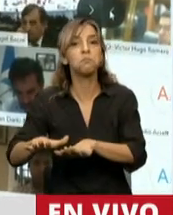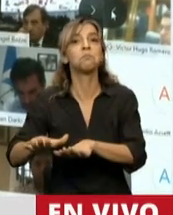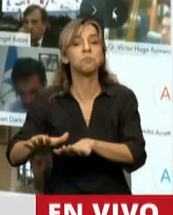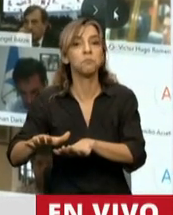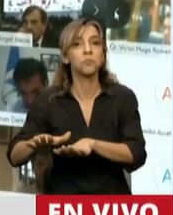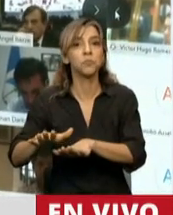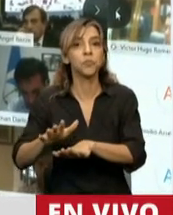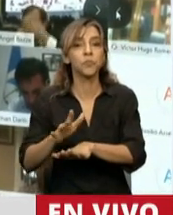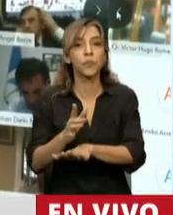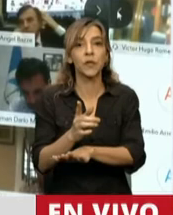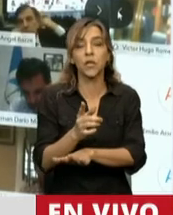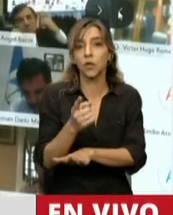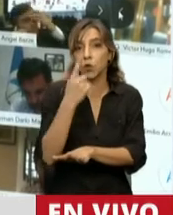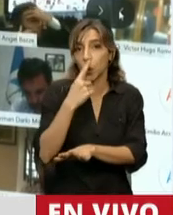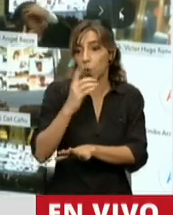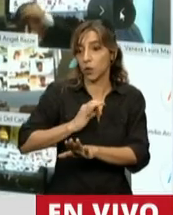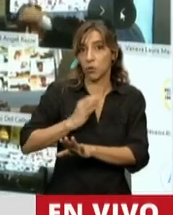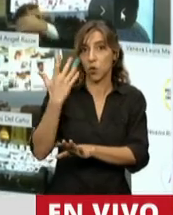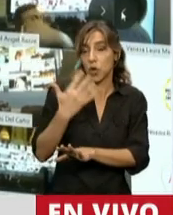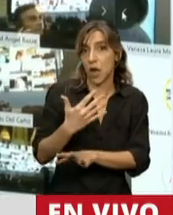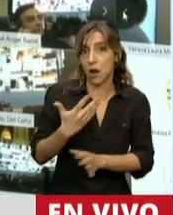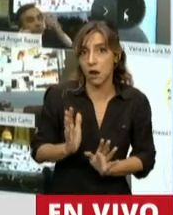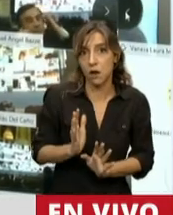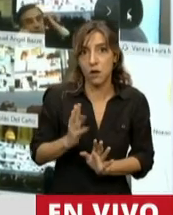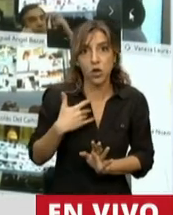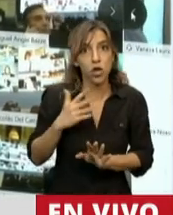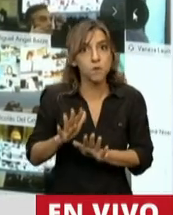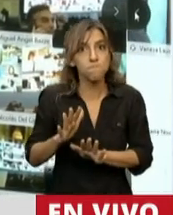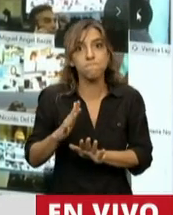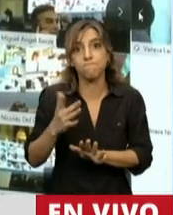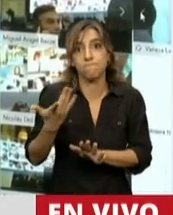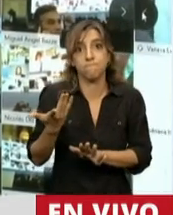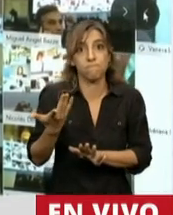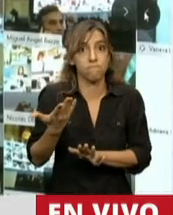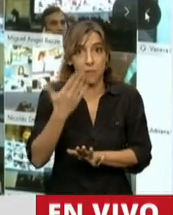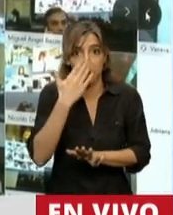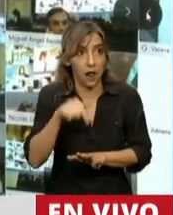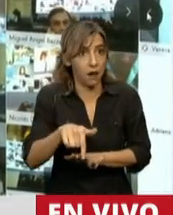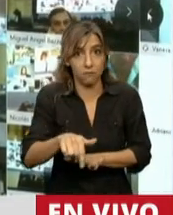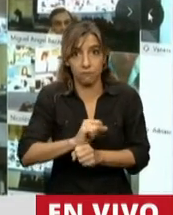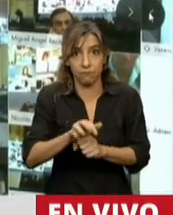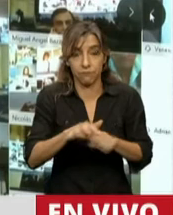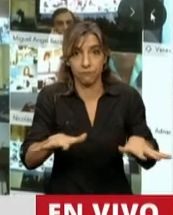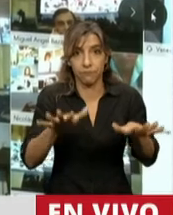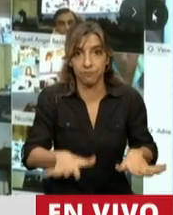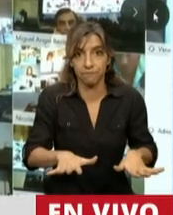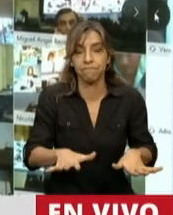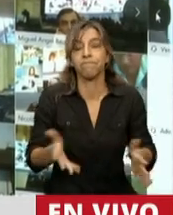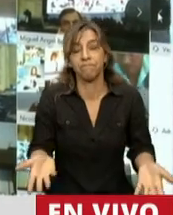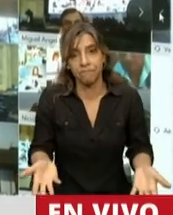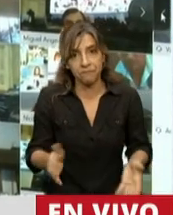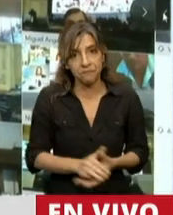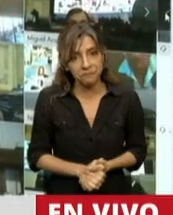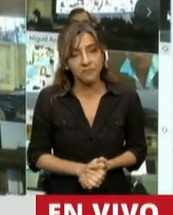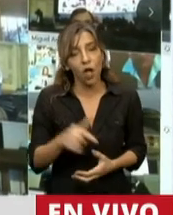en los últimos años del gobierno que se fue. Después vino la pandemia y bueno, hoy celebro también que se